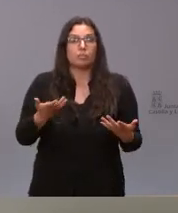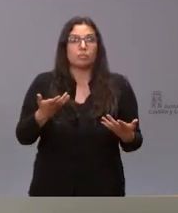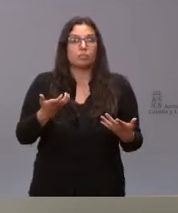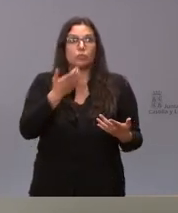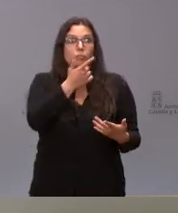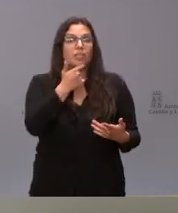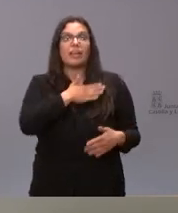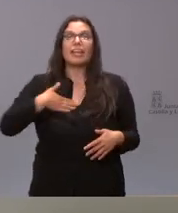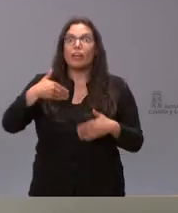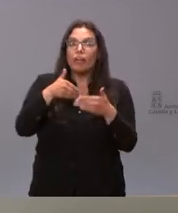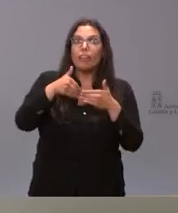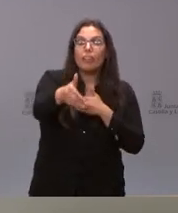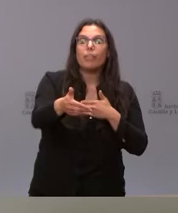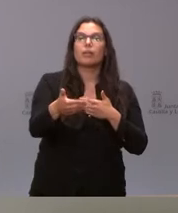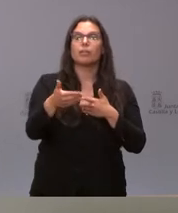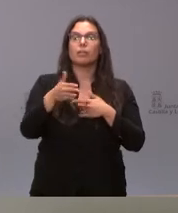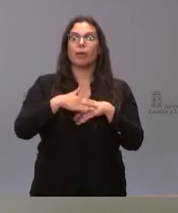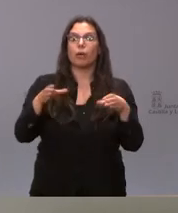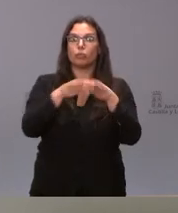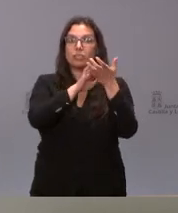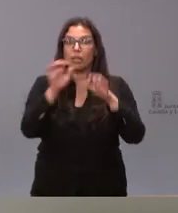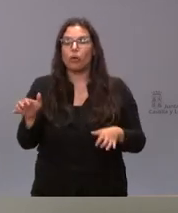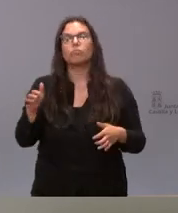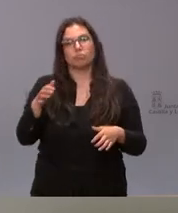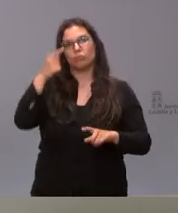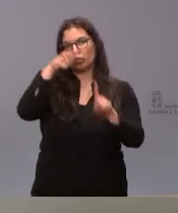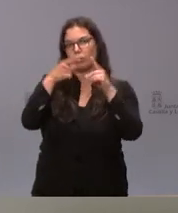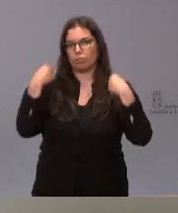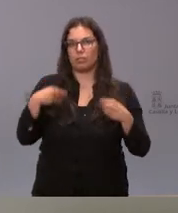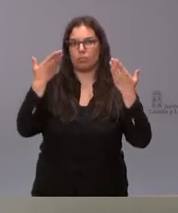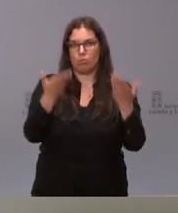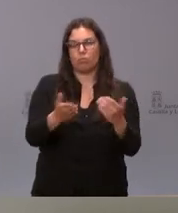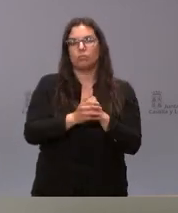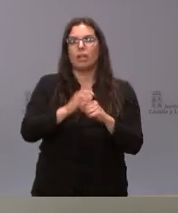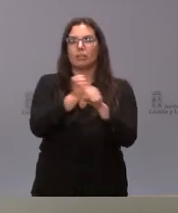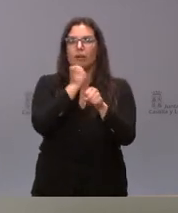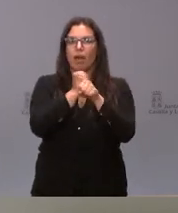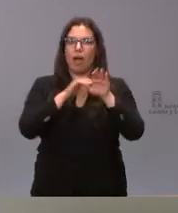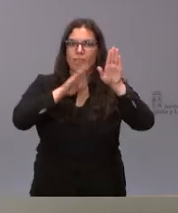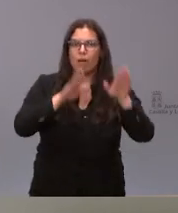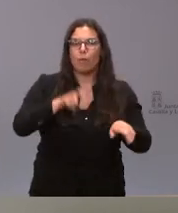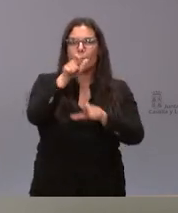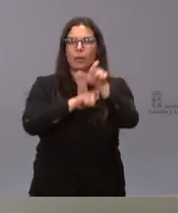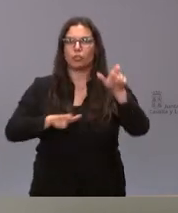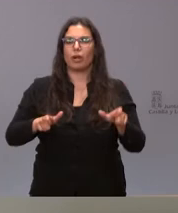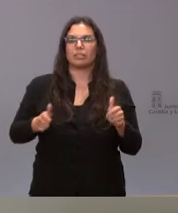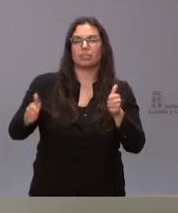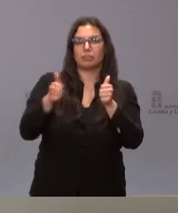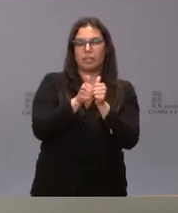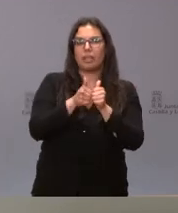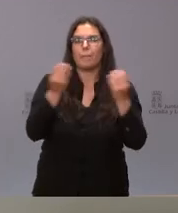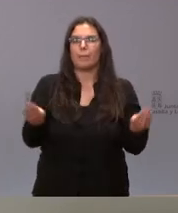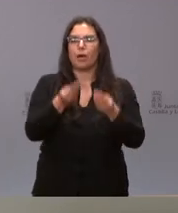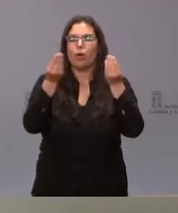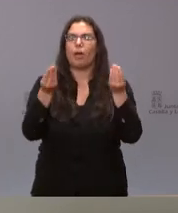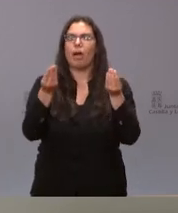cuál es el propósito de la Junta de Castilla y León para el futuro nuestro propósito es ese trabajar por las personas con dependencia mejorar sus condiciones de